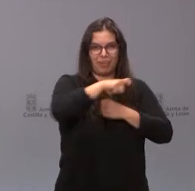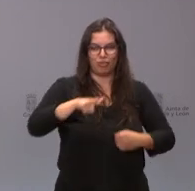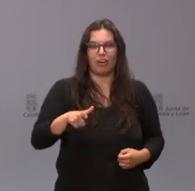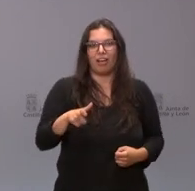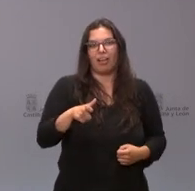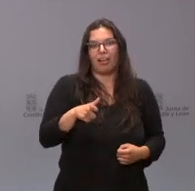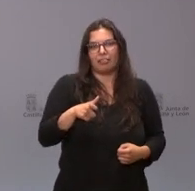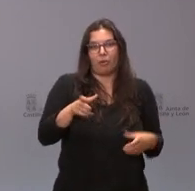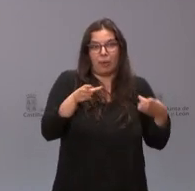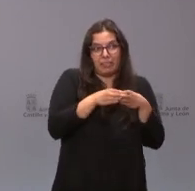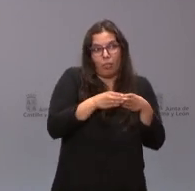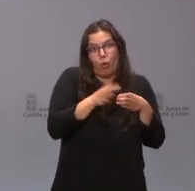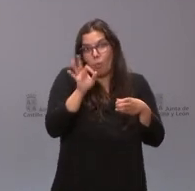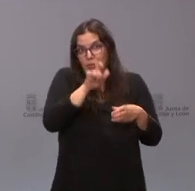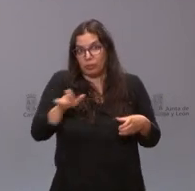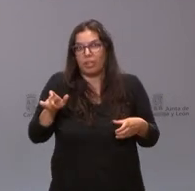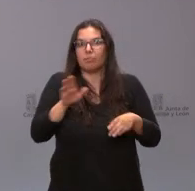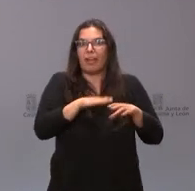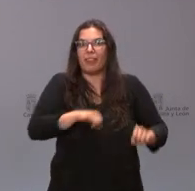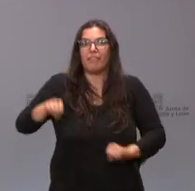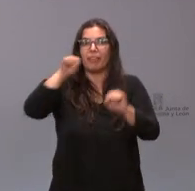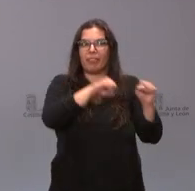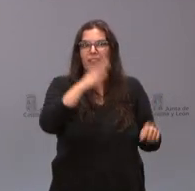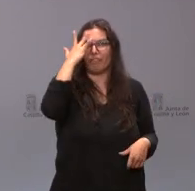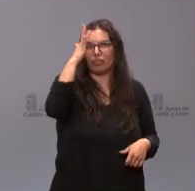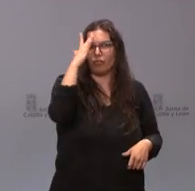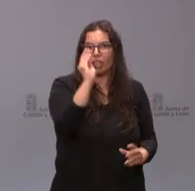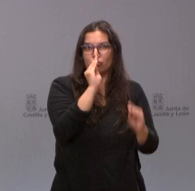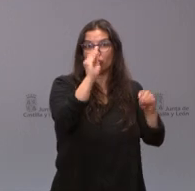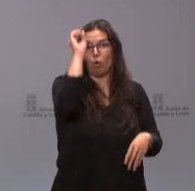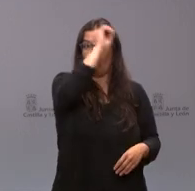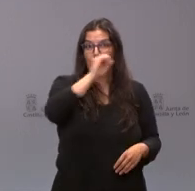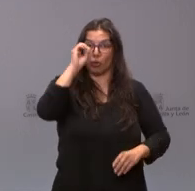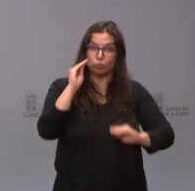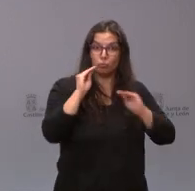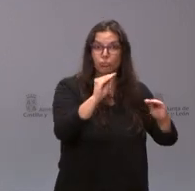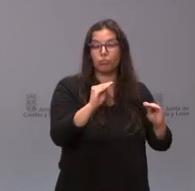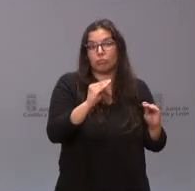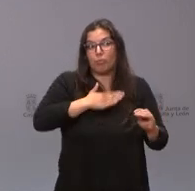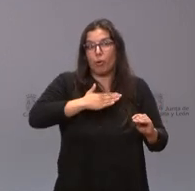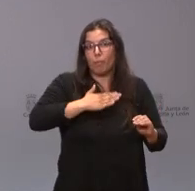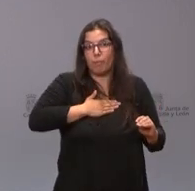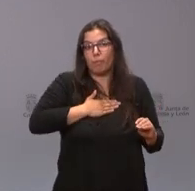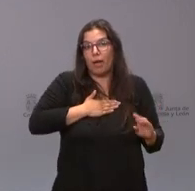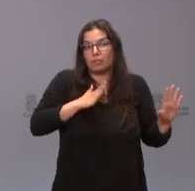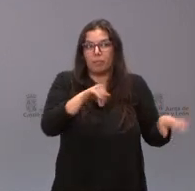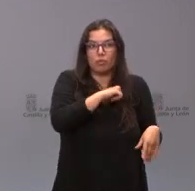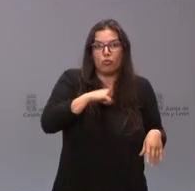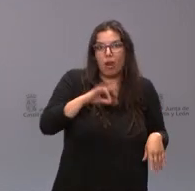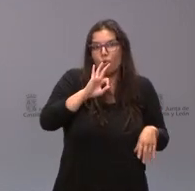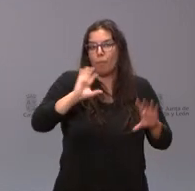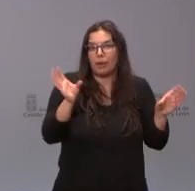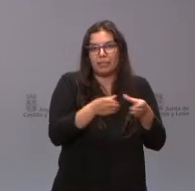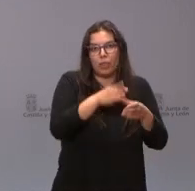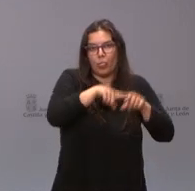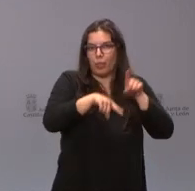tienen sus partidos de defender aquellos postulados o aquellas opiniones que consideren propias o de ámbito personal o de ámbito